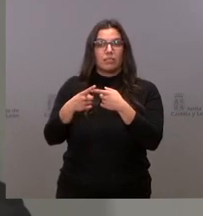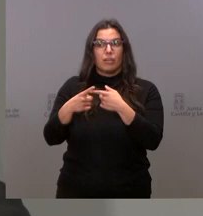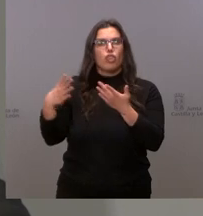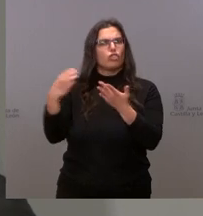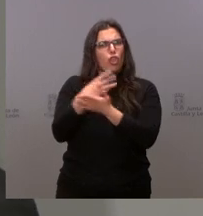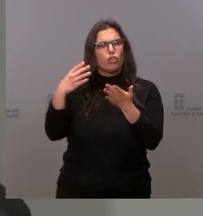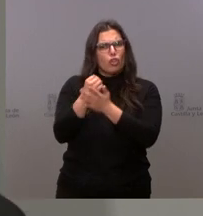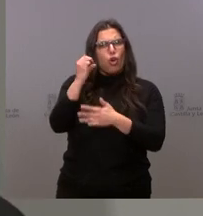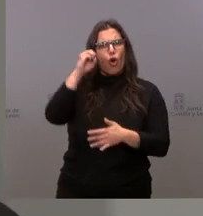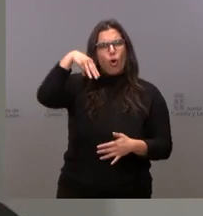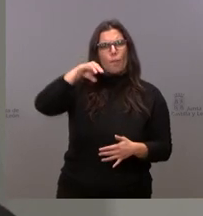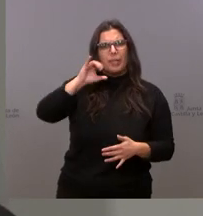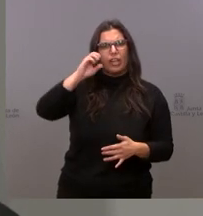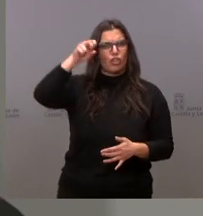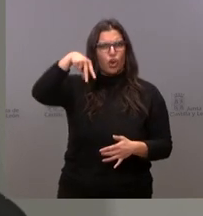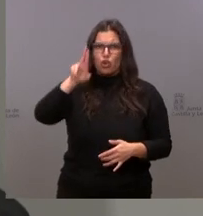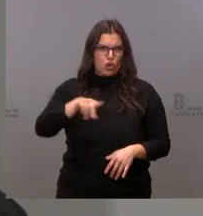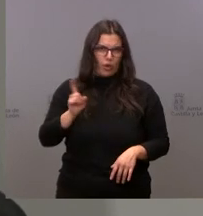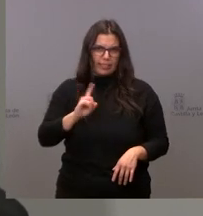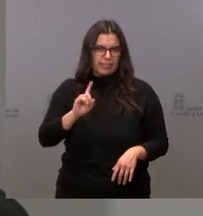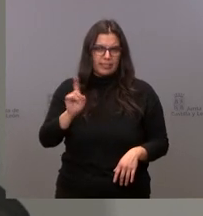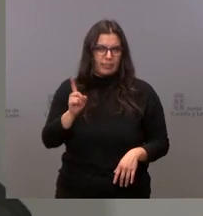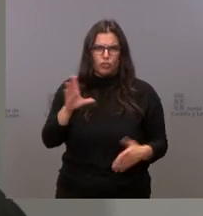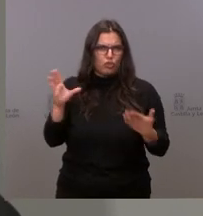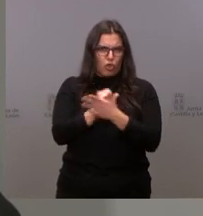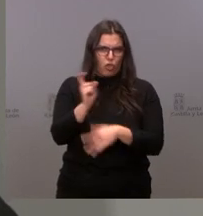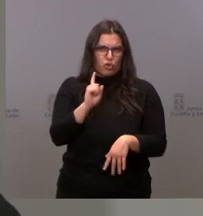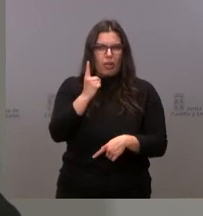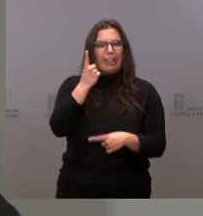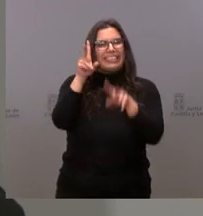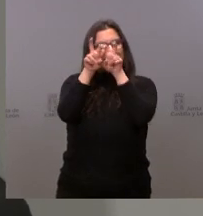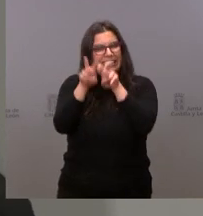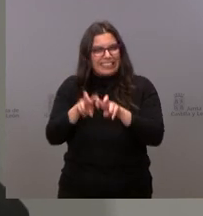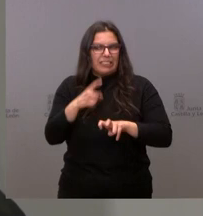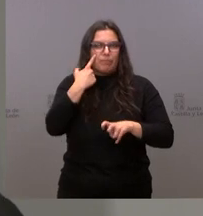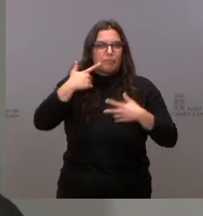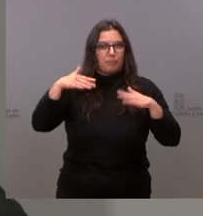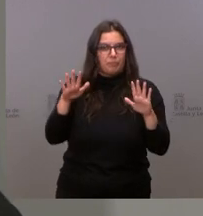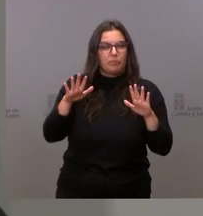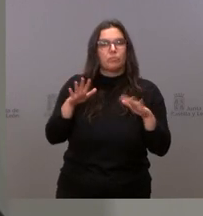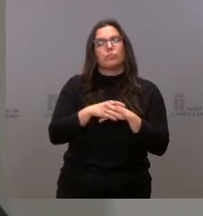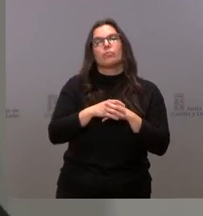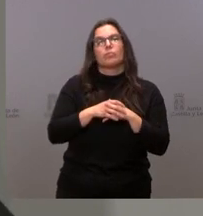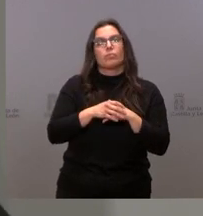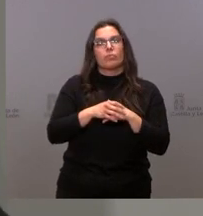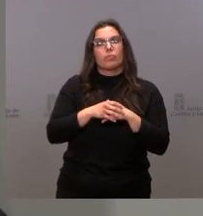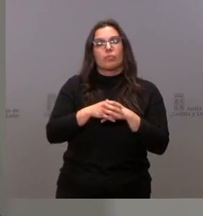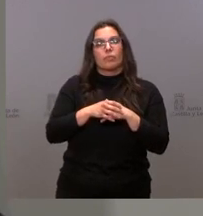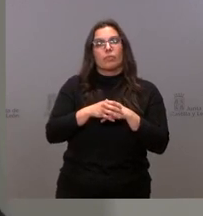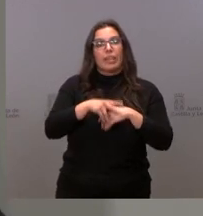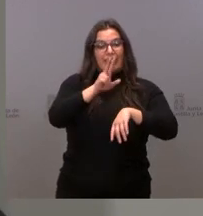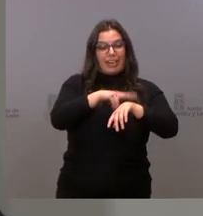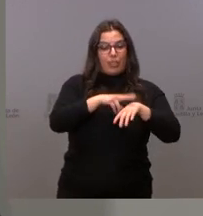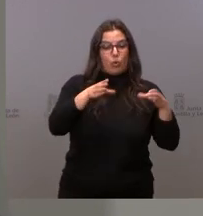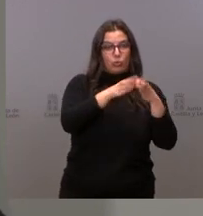Ómicron, insisto. Como hemos dicho, se está investigando en este momento. La delegación de la Junta va